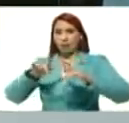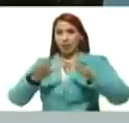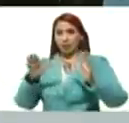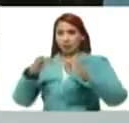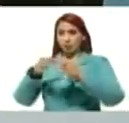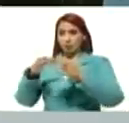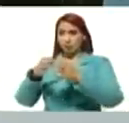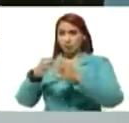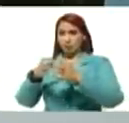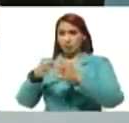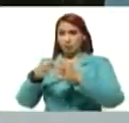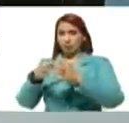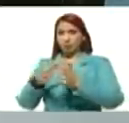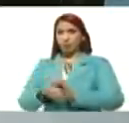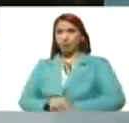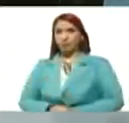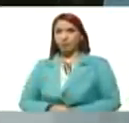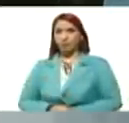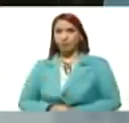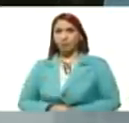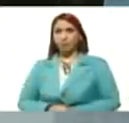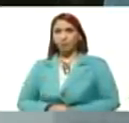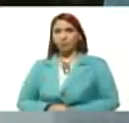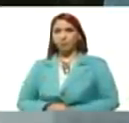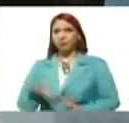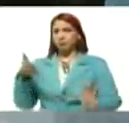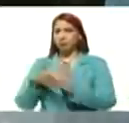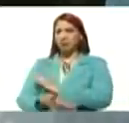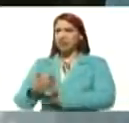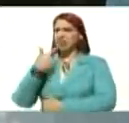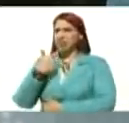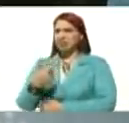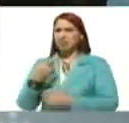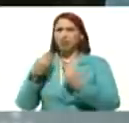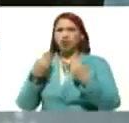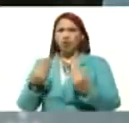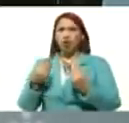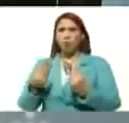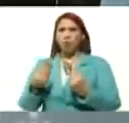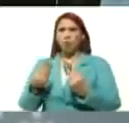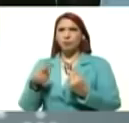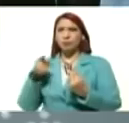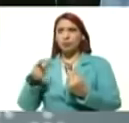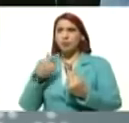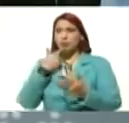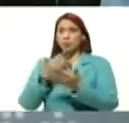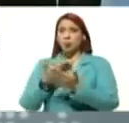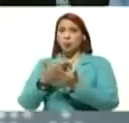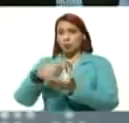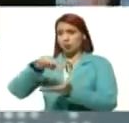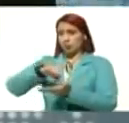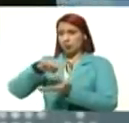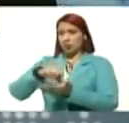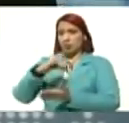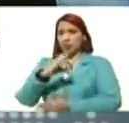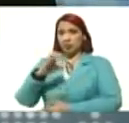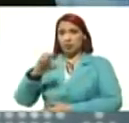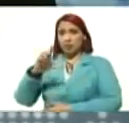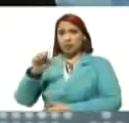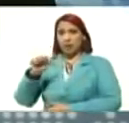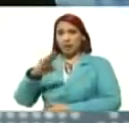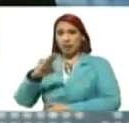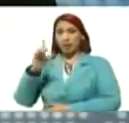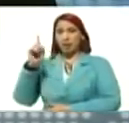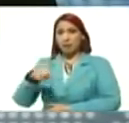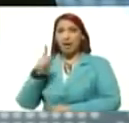este organismo regional, que dice, cómo fue acogida, esta propuesta, en el seno de la CELAT, también algunos medios,